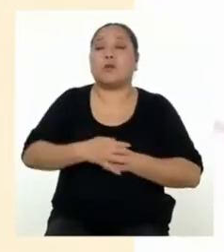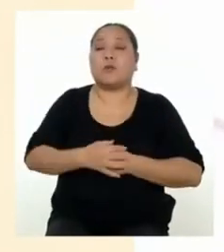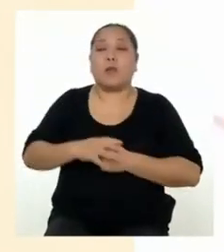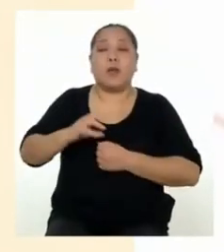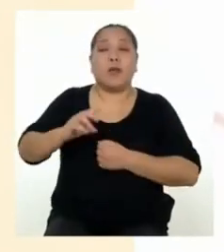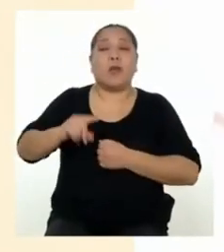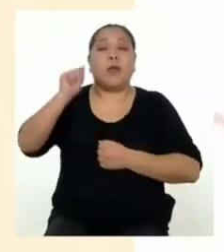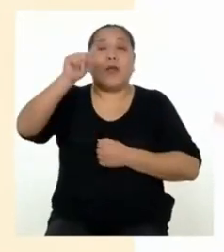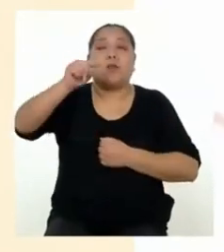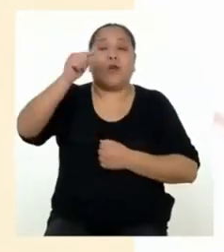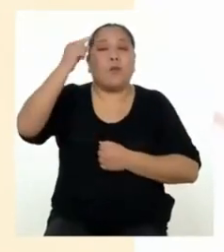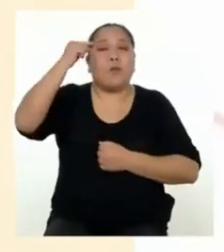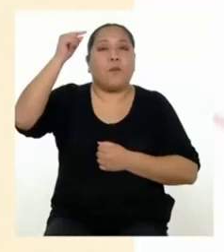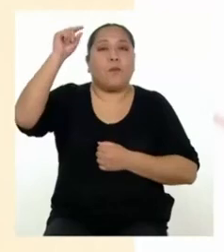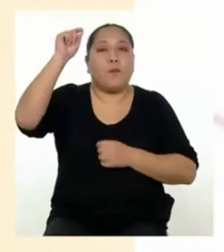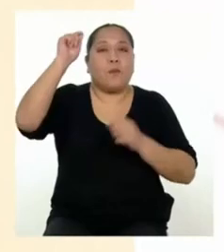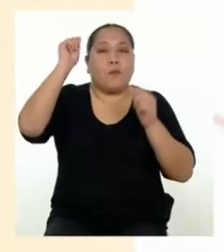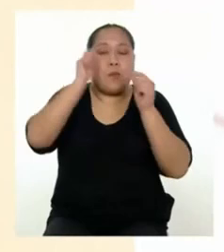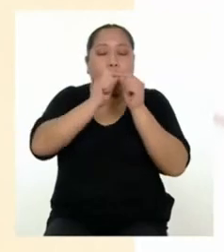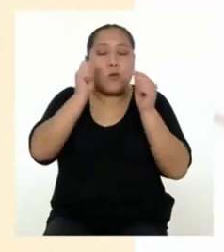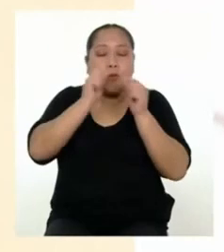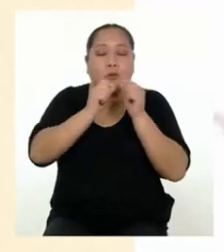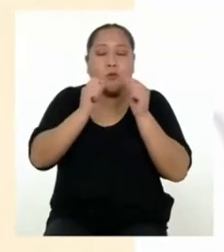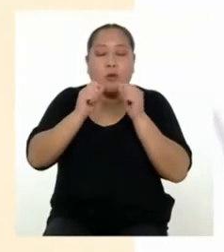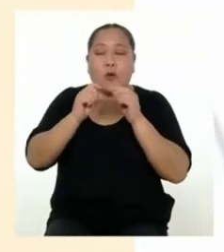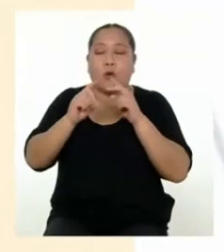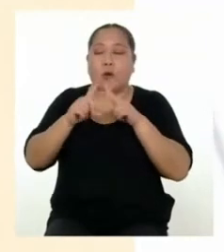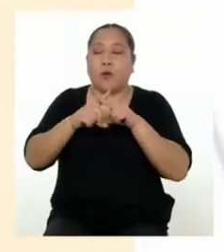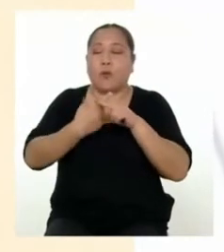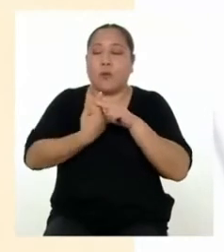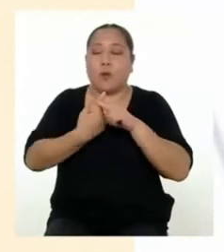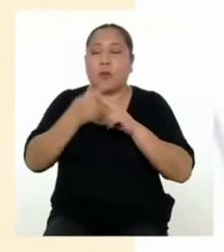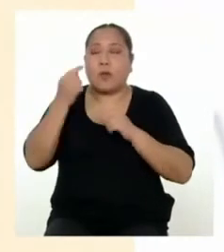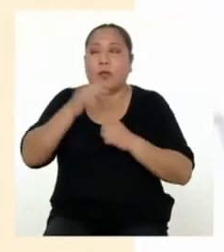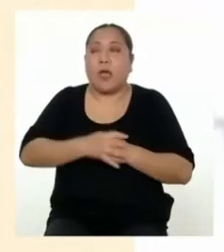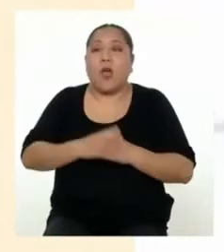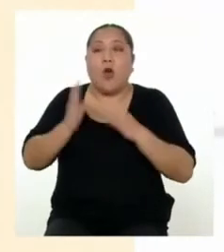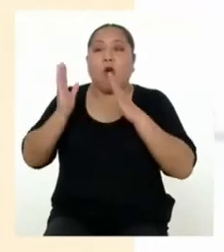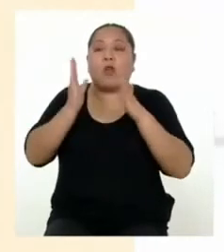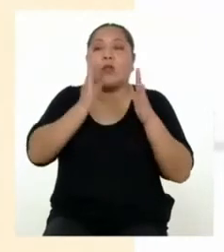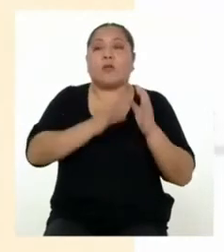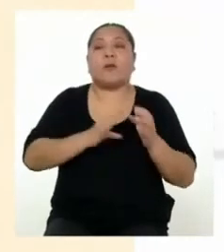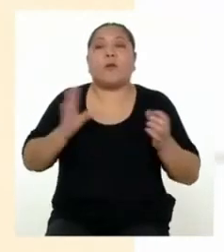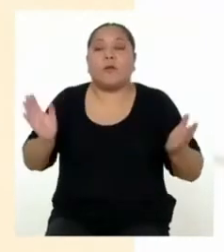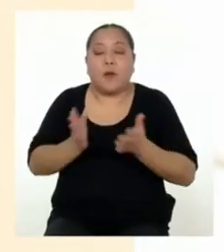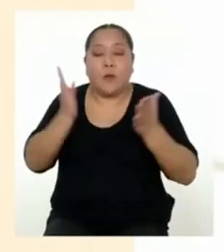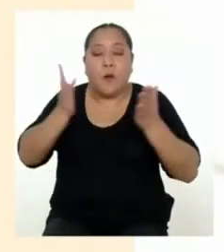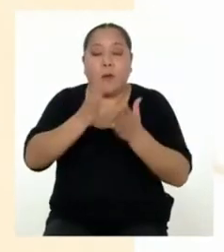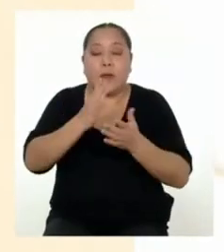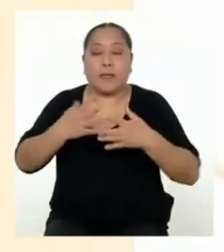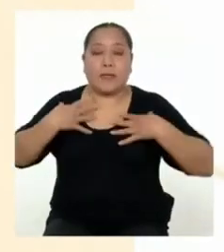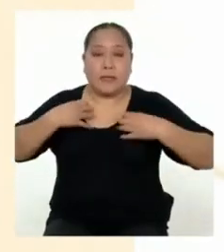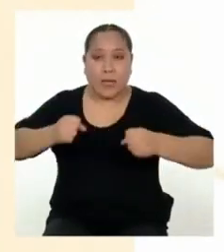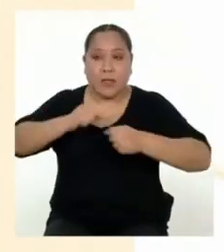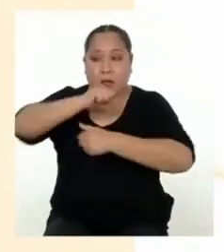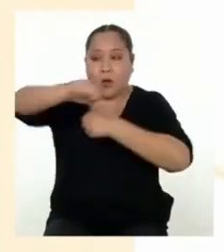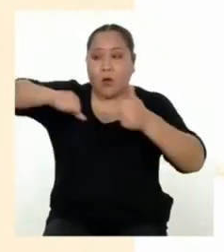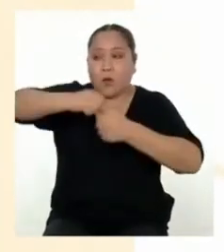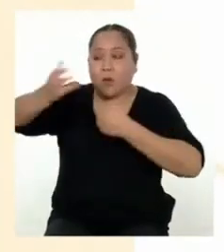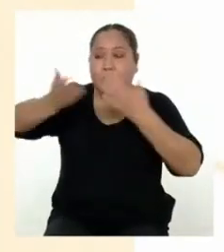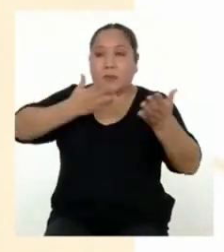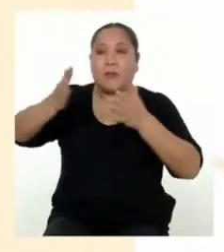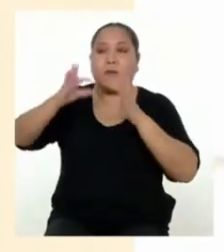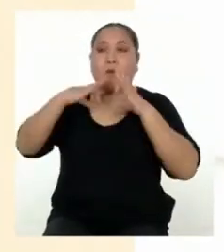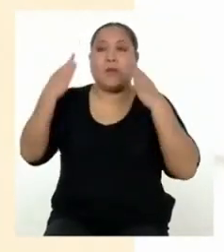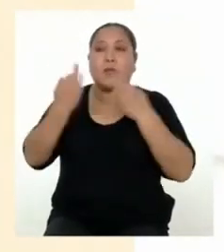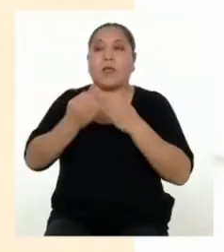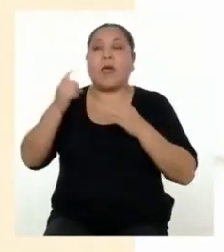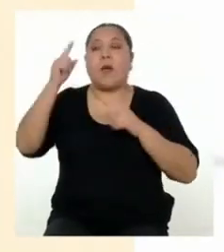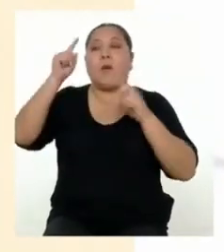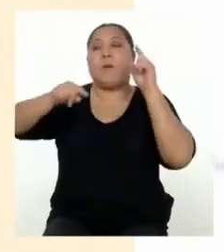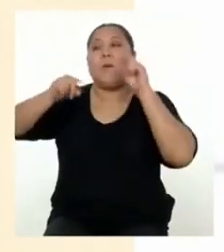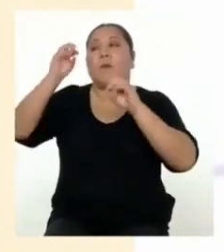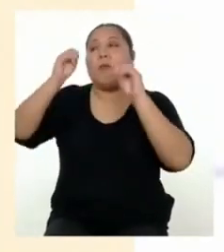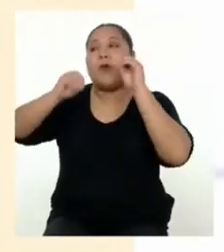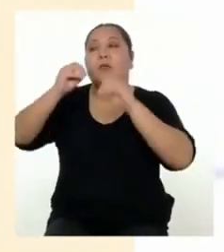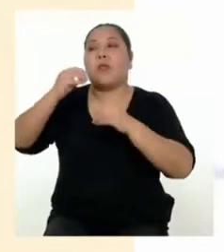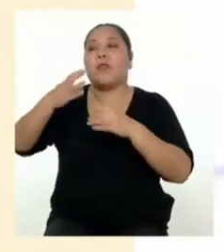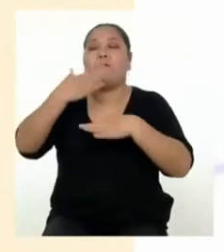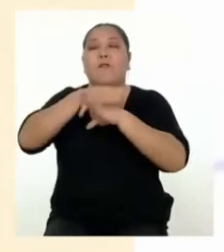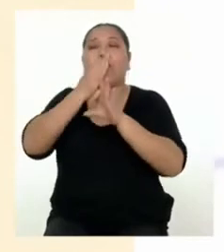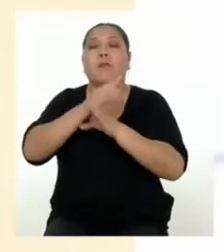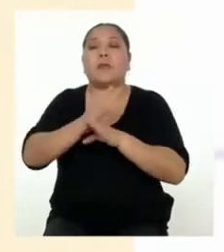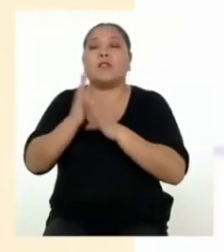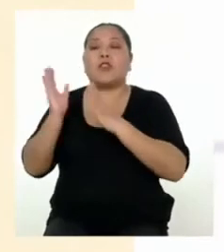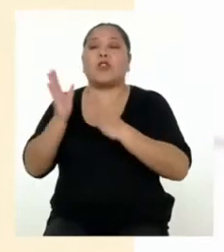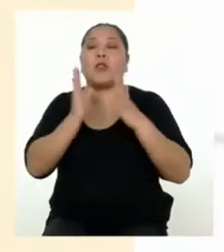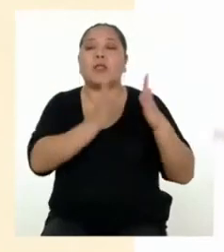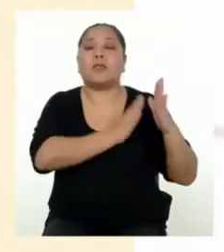¿Cuál era tu punto clave? Organizarnos. Para promover una sana convivencia en familia, debemos establecer formas de organizarnos en